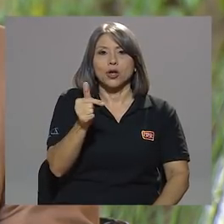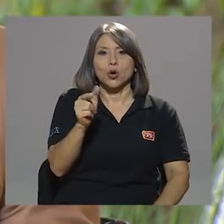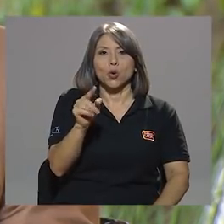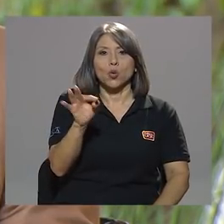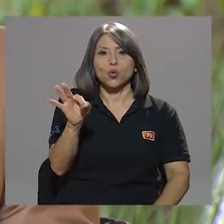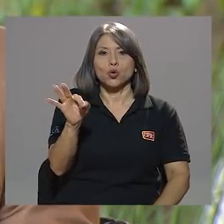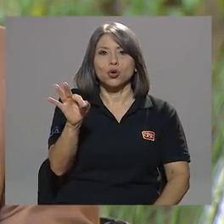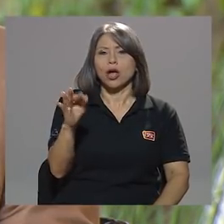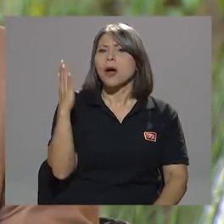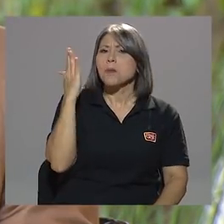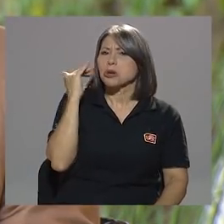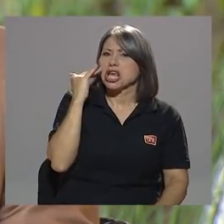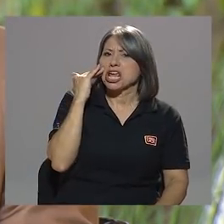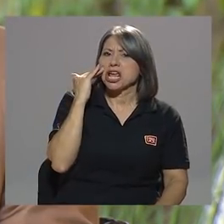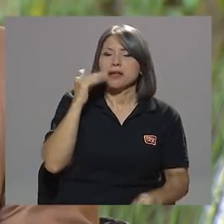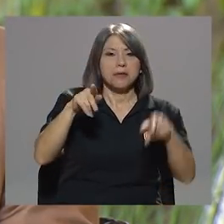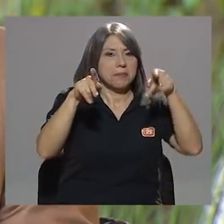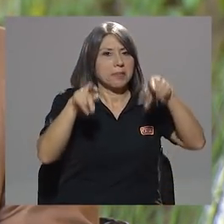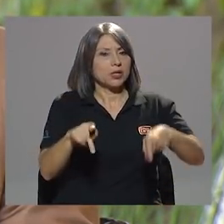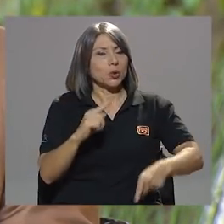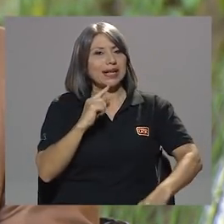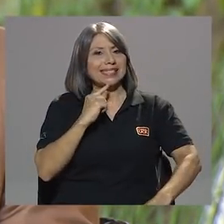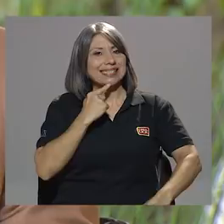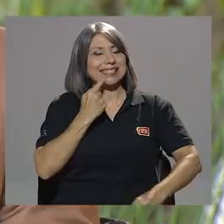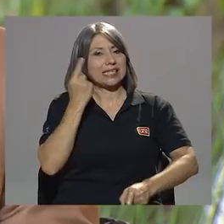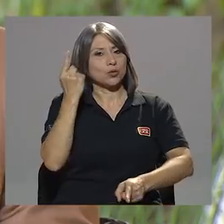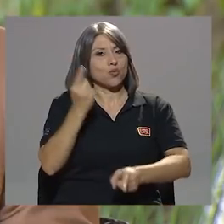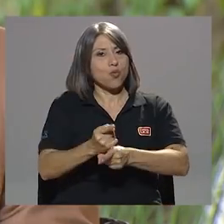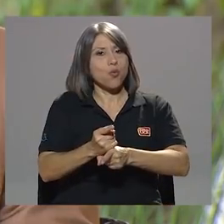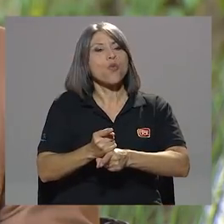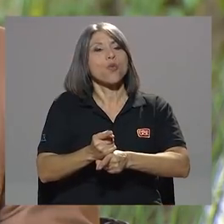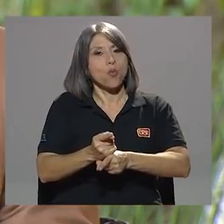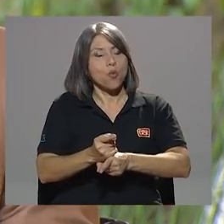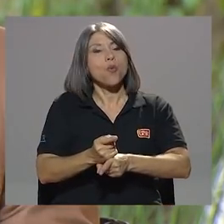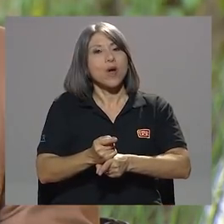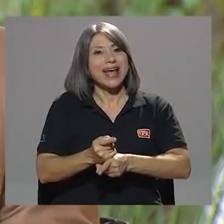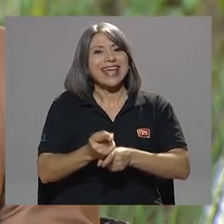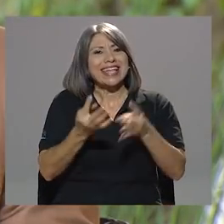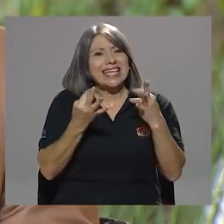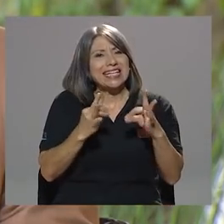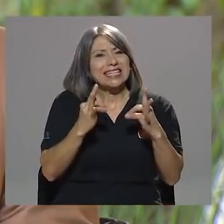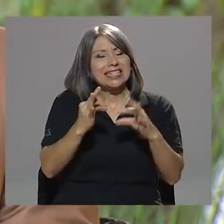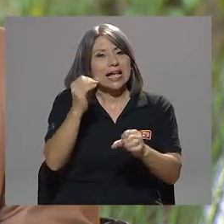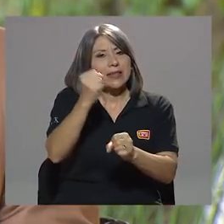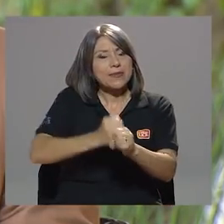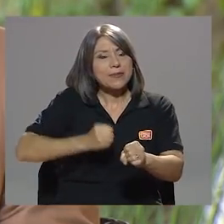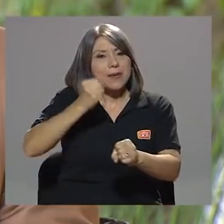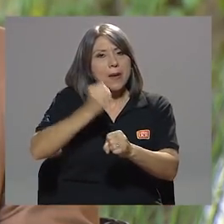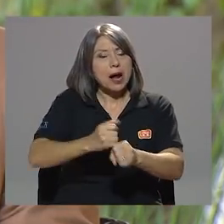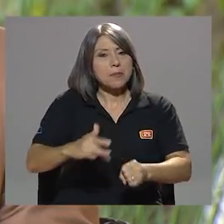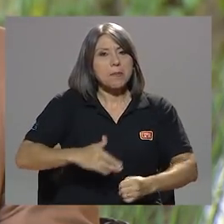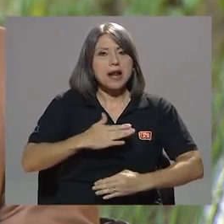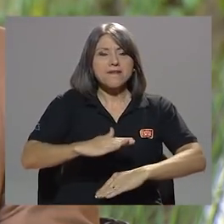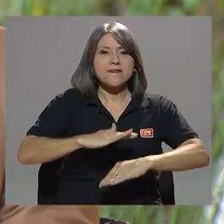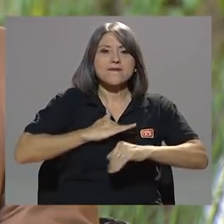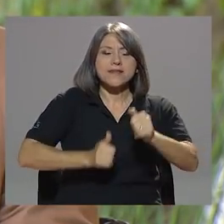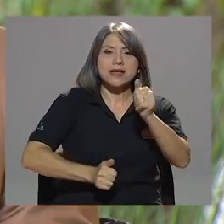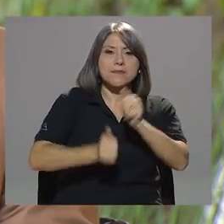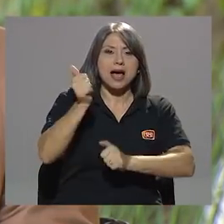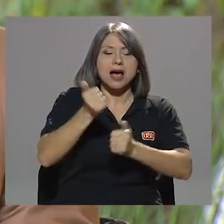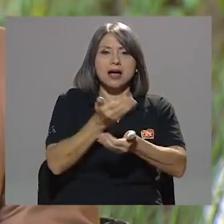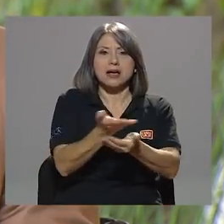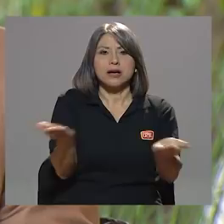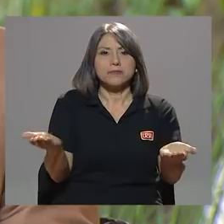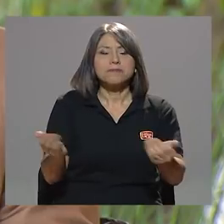Es una persona seria, correcta, que trata de trabajar para el bienestar de la mayoría.